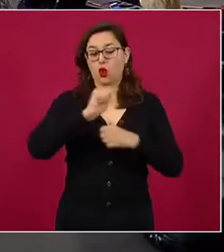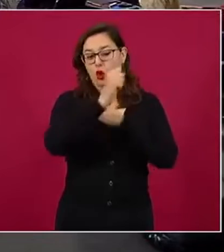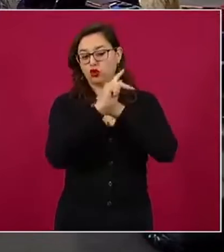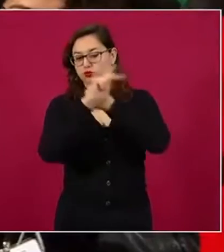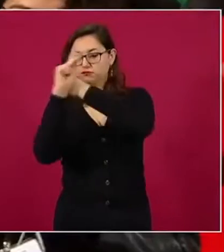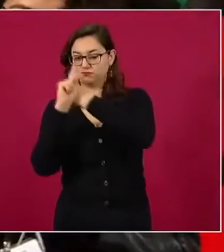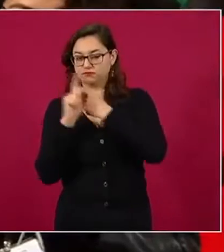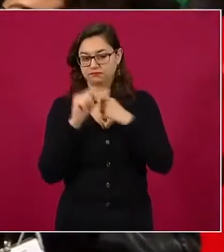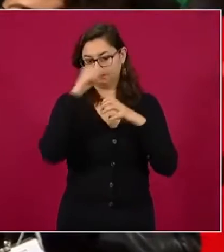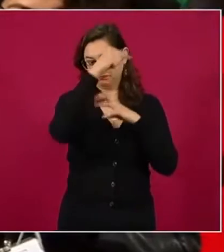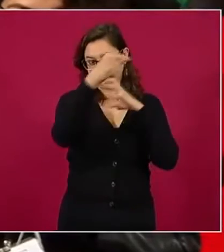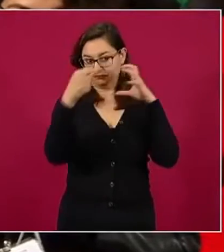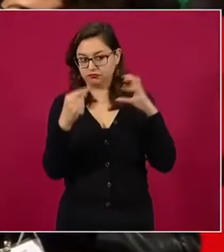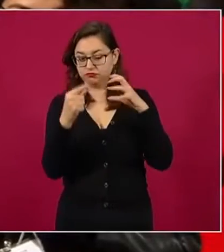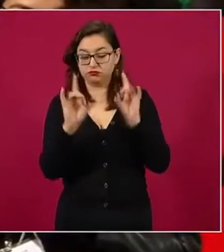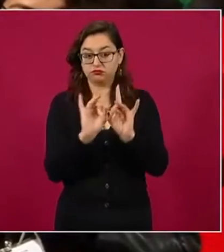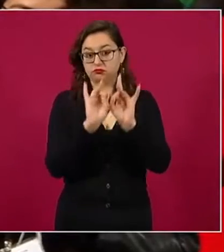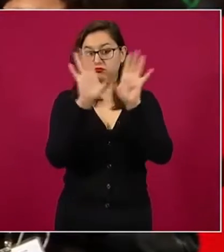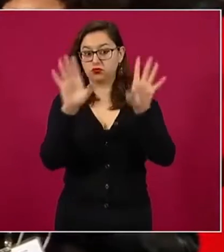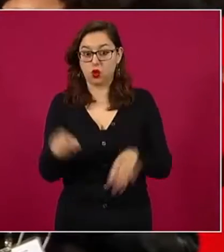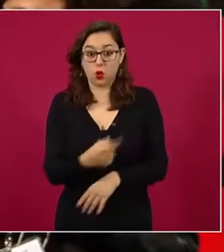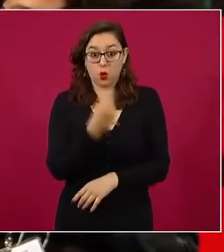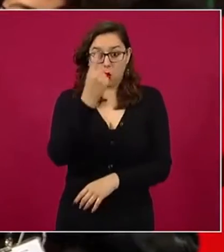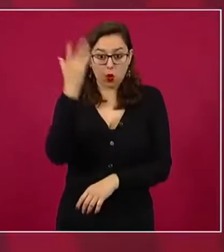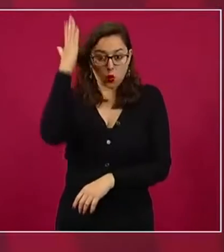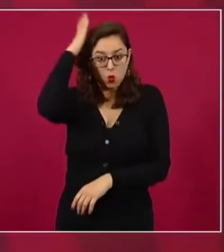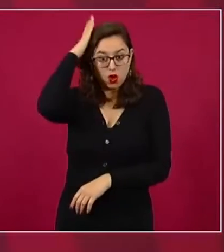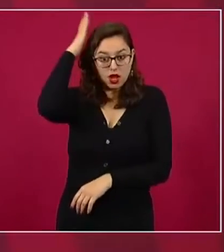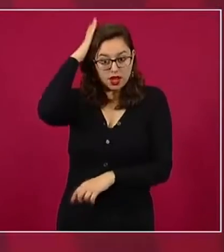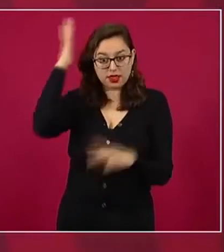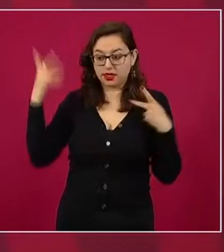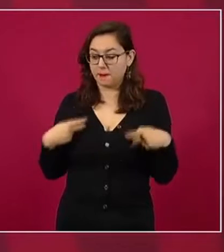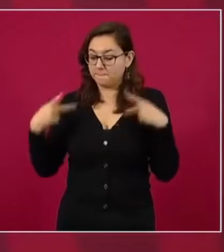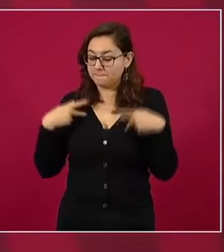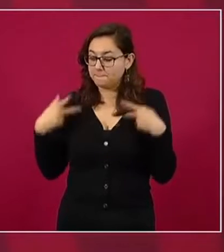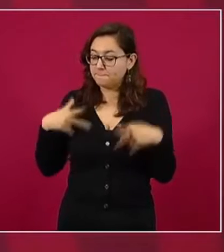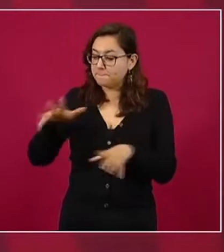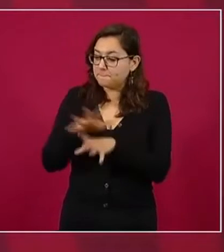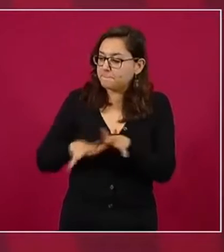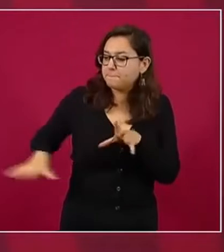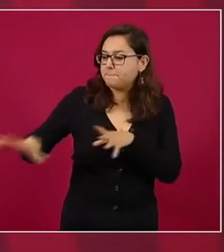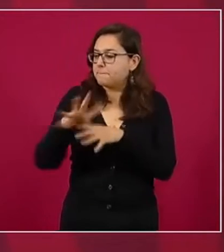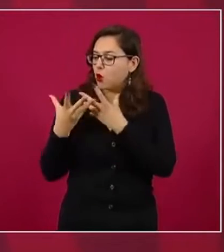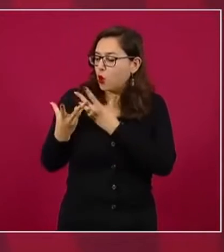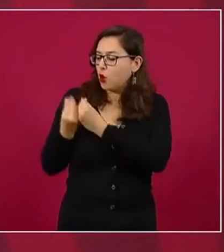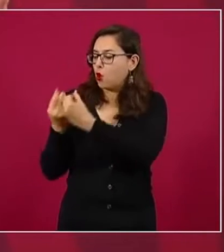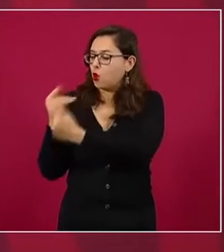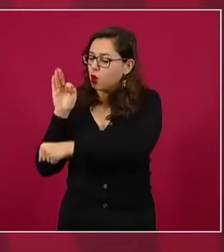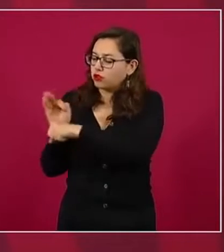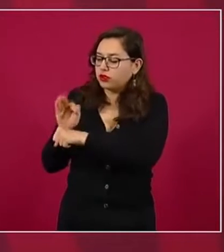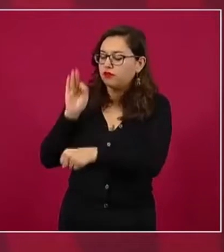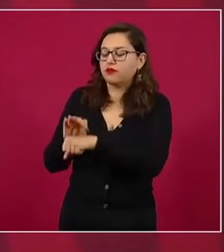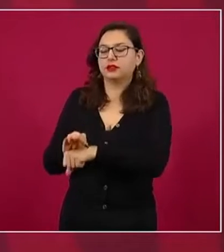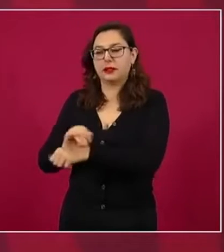los intereses del pueblo y que no se somete